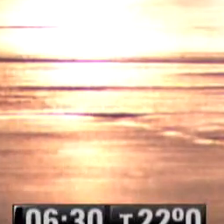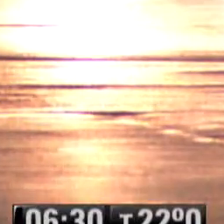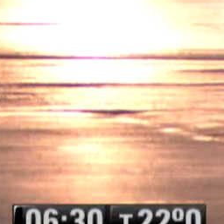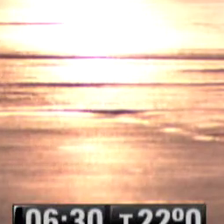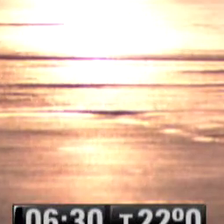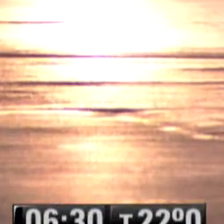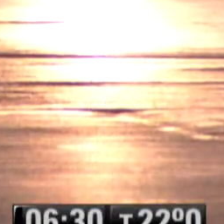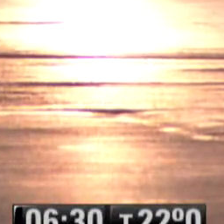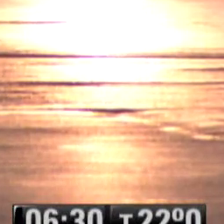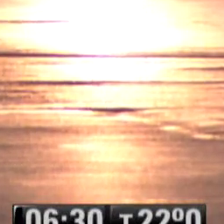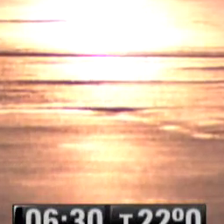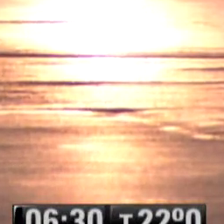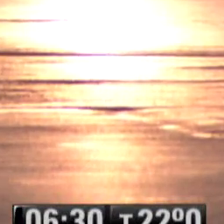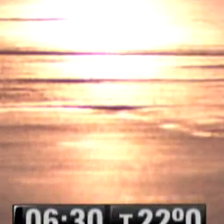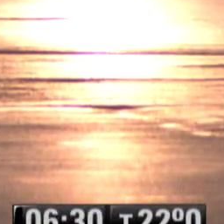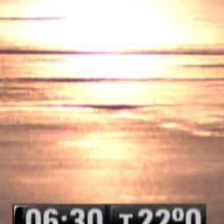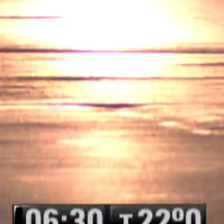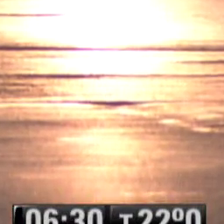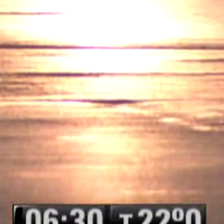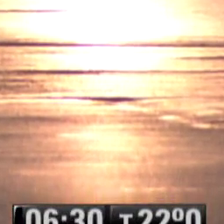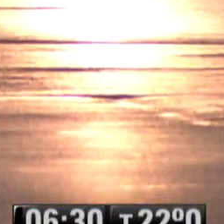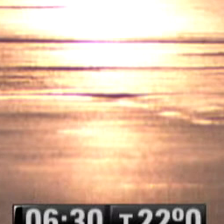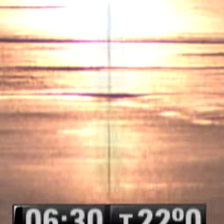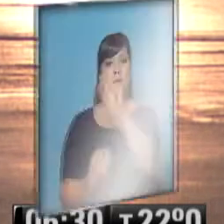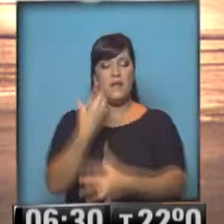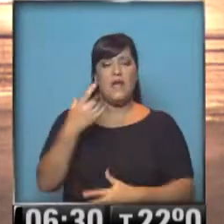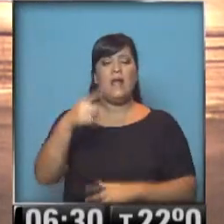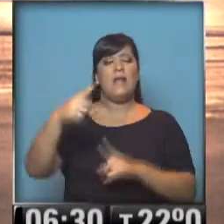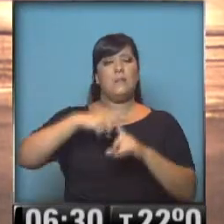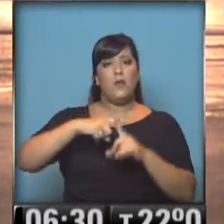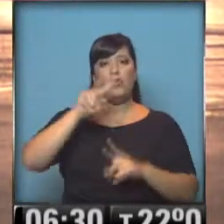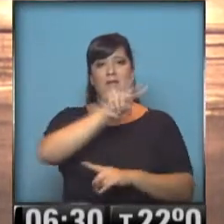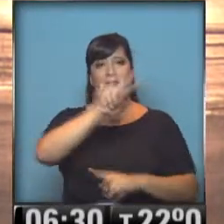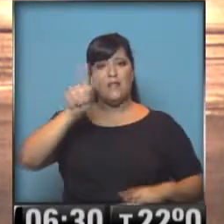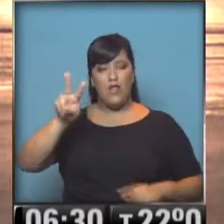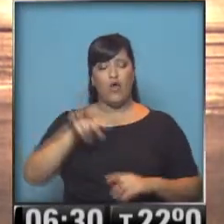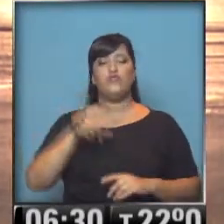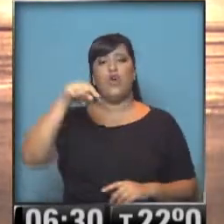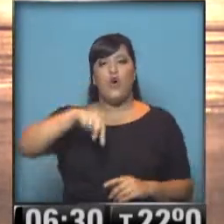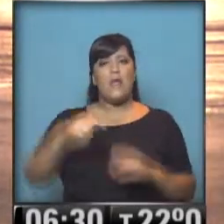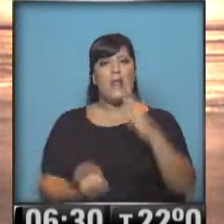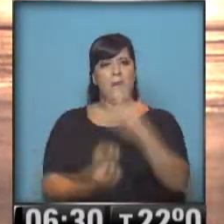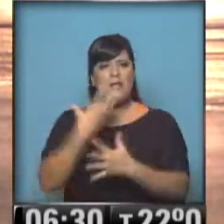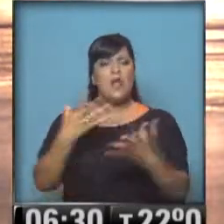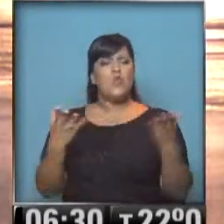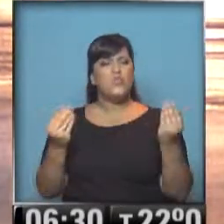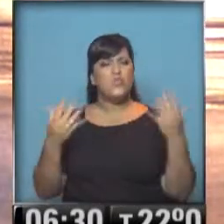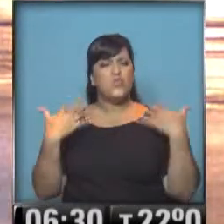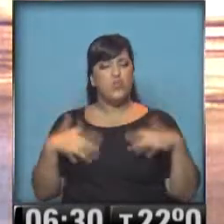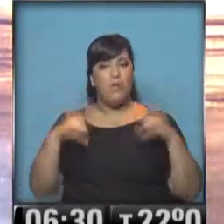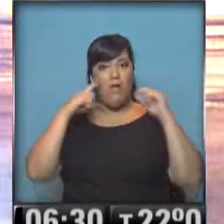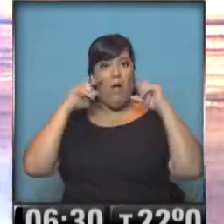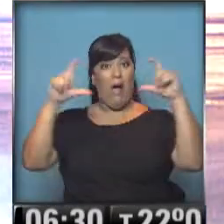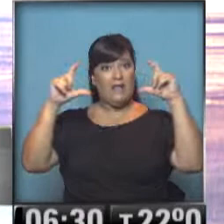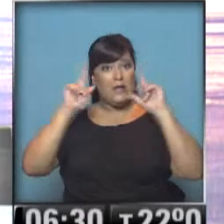Hola, hola, muy buenos días, seis y media de la mañana, 22 grados la temperatura en una mañana con mucha humedad. Atención, en